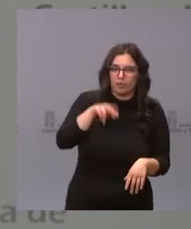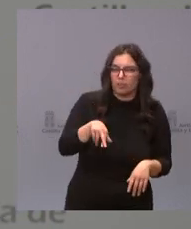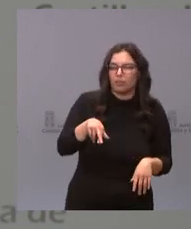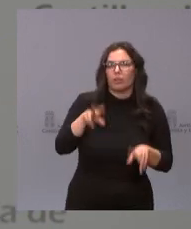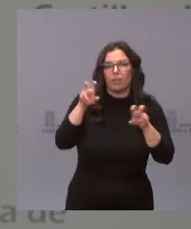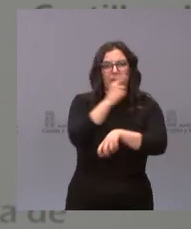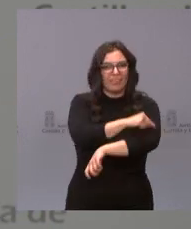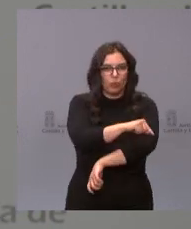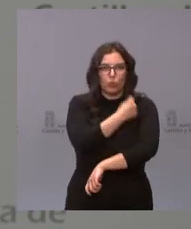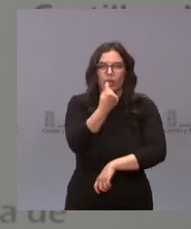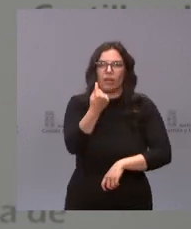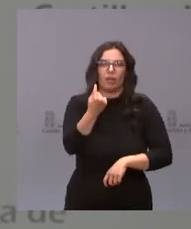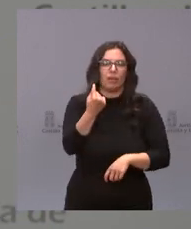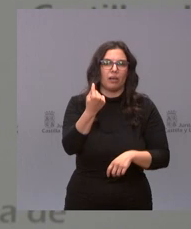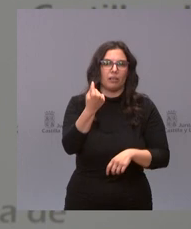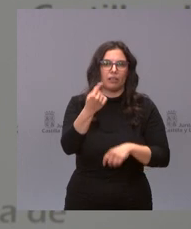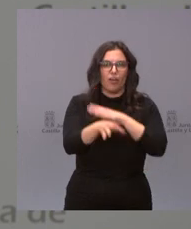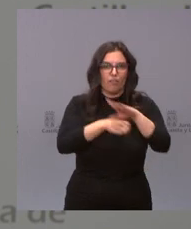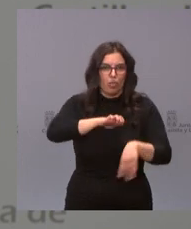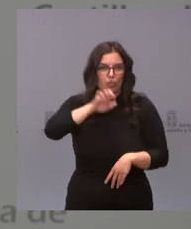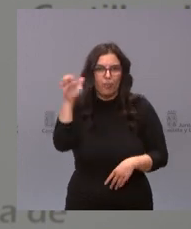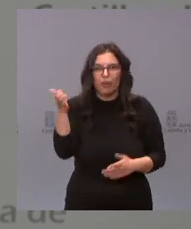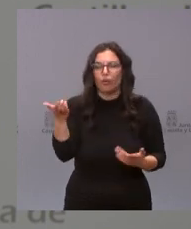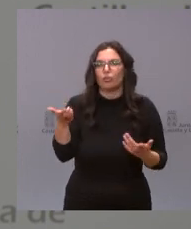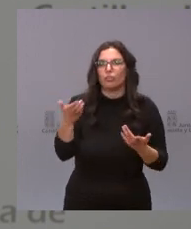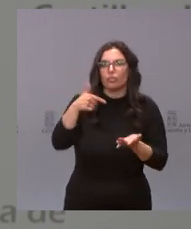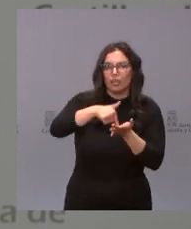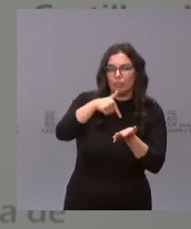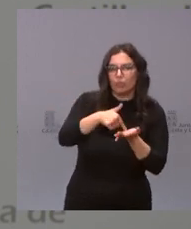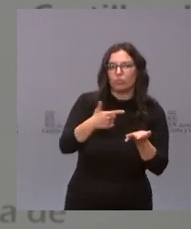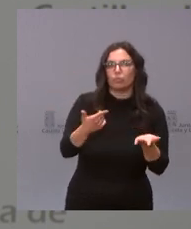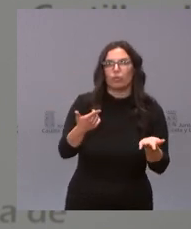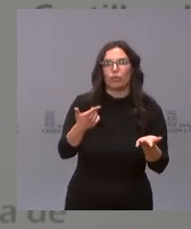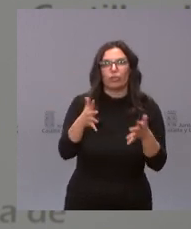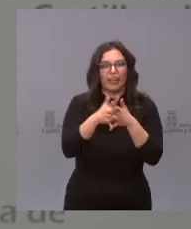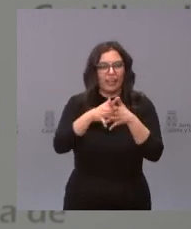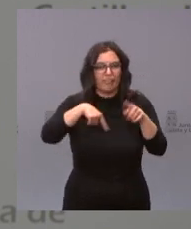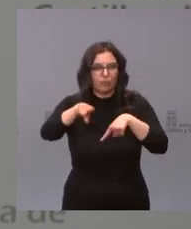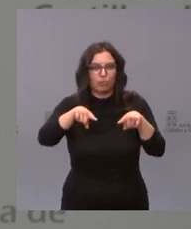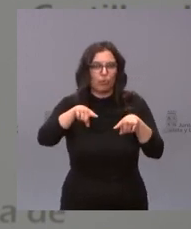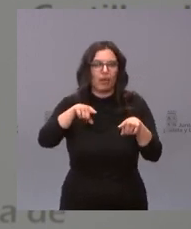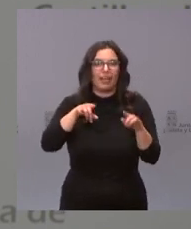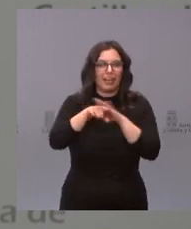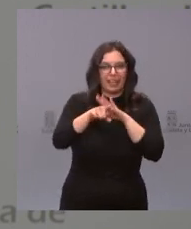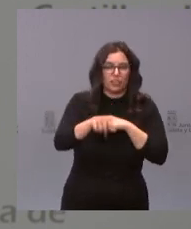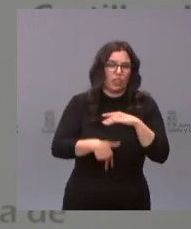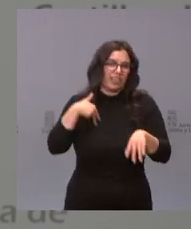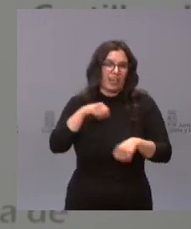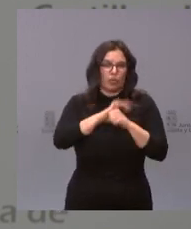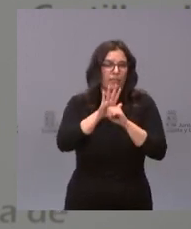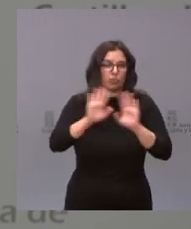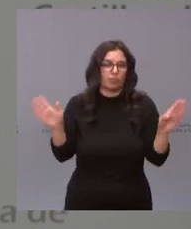vacunación el uso de los fondos europeos la fiscalidad la infraestructura la gestión de la pandemia en general